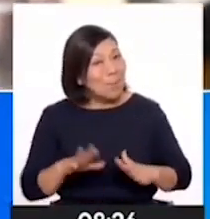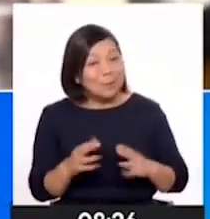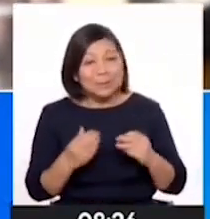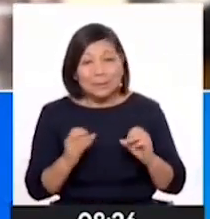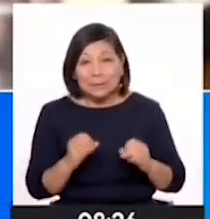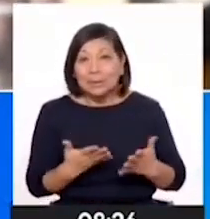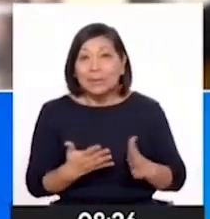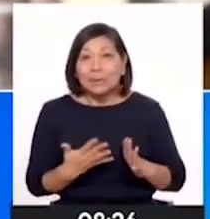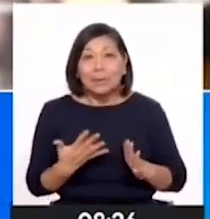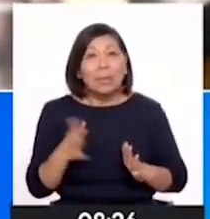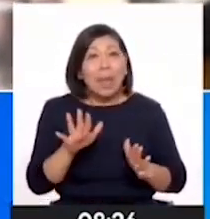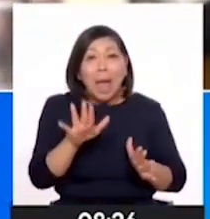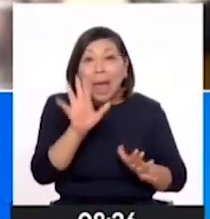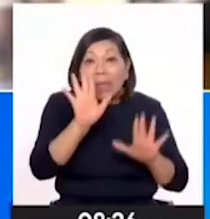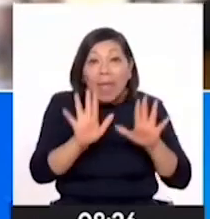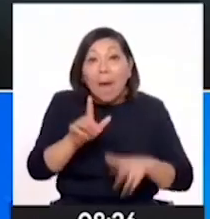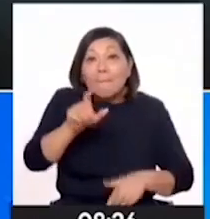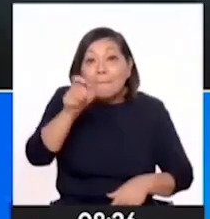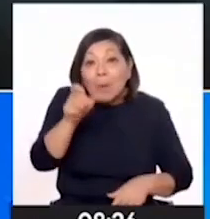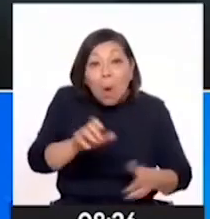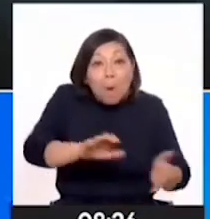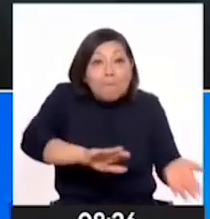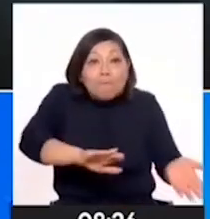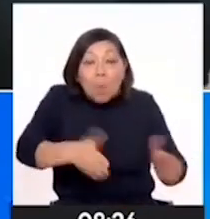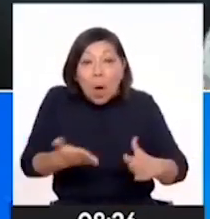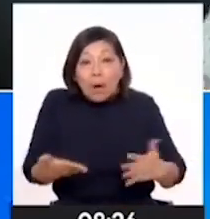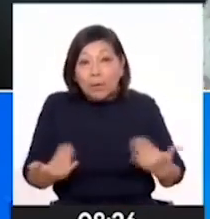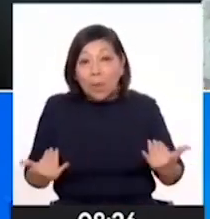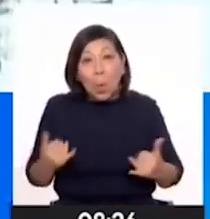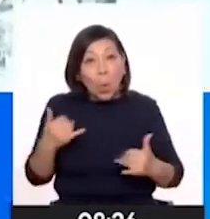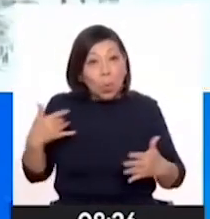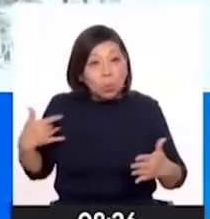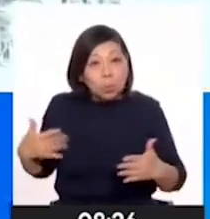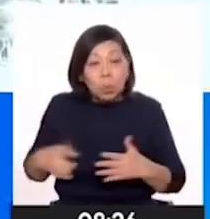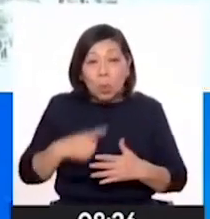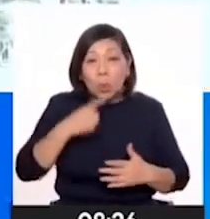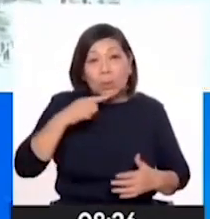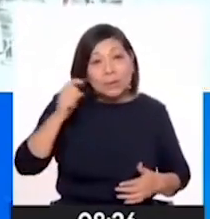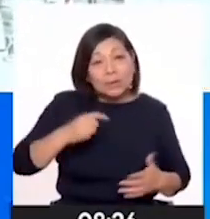Hemos tenido 10 fallecidos nosotros en esta última emergencia.